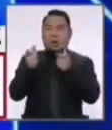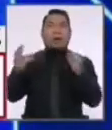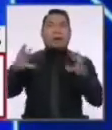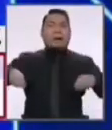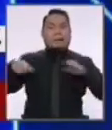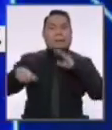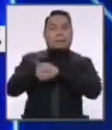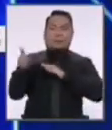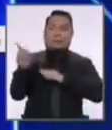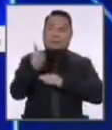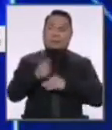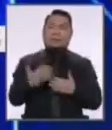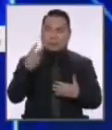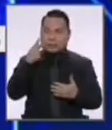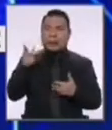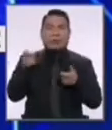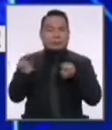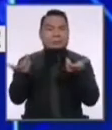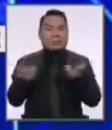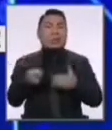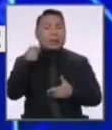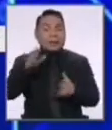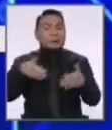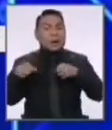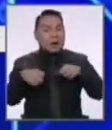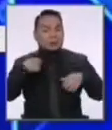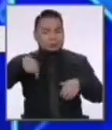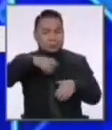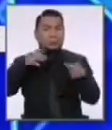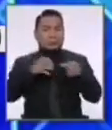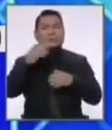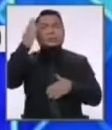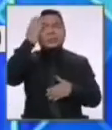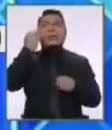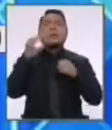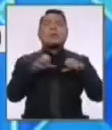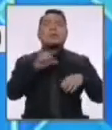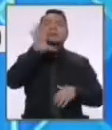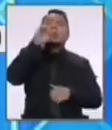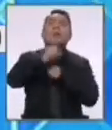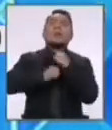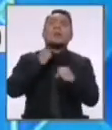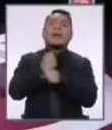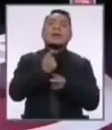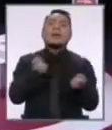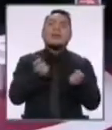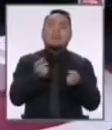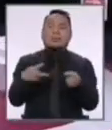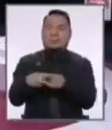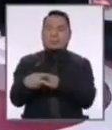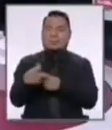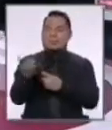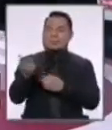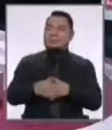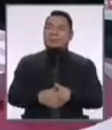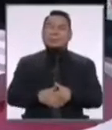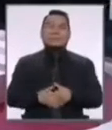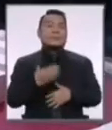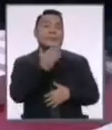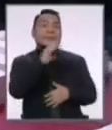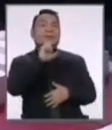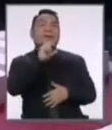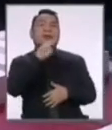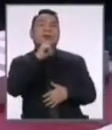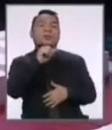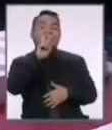ocurra lo que ha pasado en los últimos tiempos en el Perú. Eso lo podemos hacer nosotros porque sabemos cómo hacerlo. 50 años. Muy bien. Tiempo. Señora Acuña,